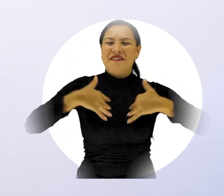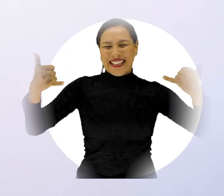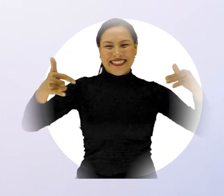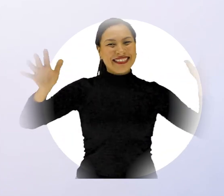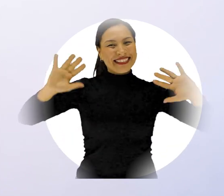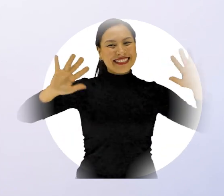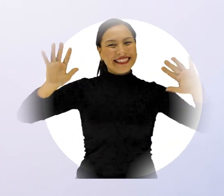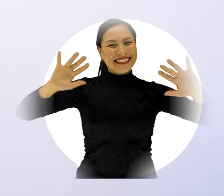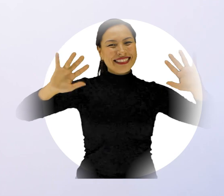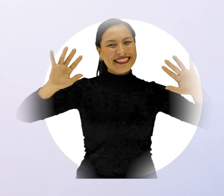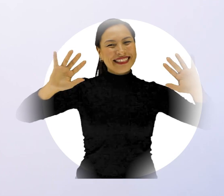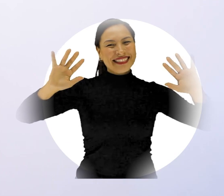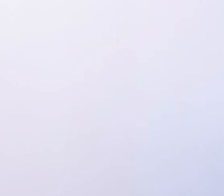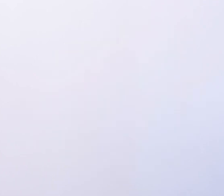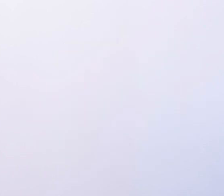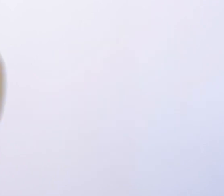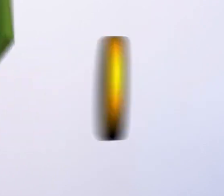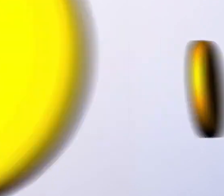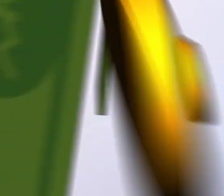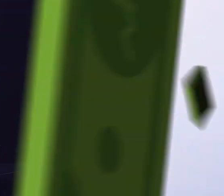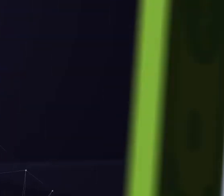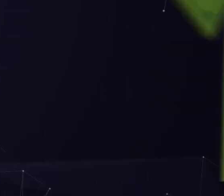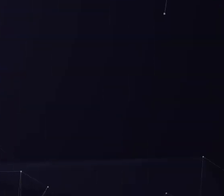más humanos y felices. Chao.